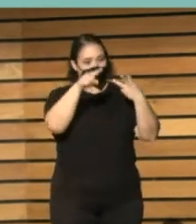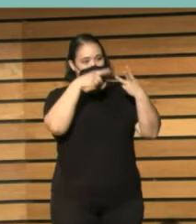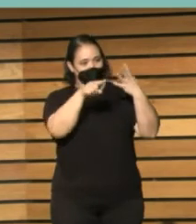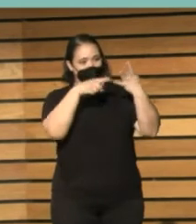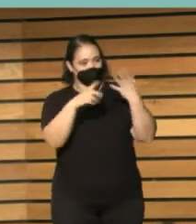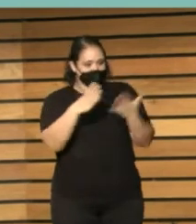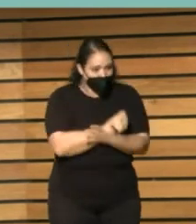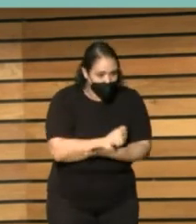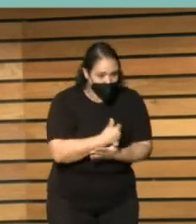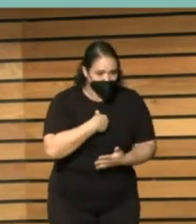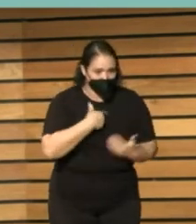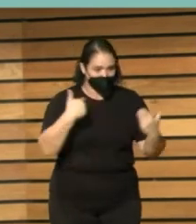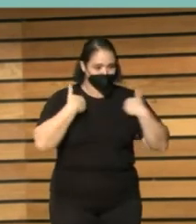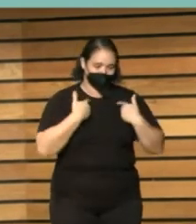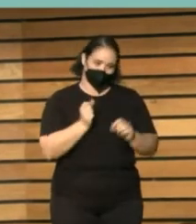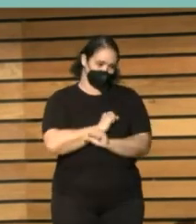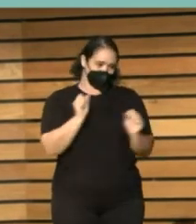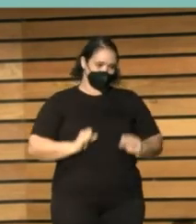podemos.